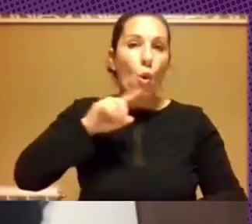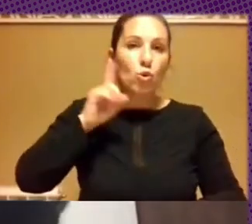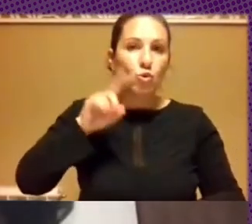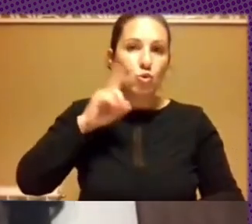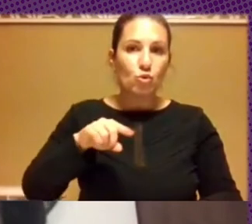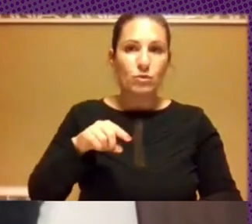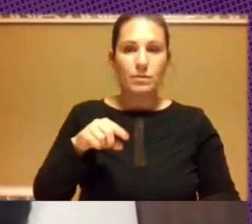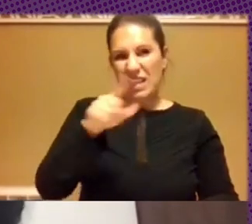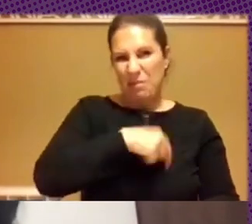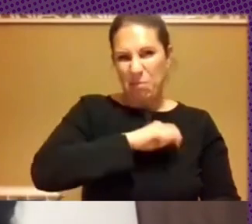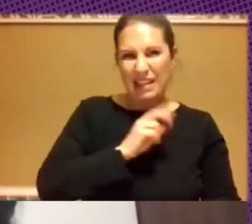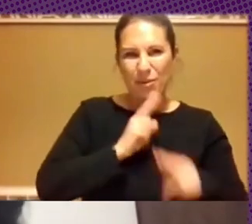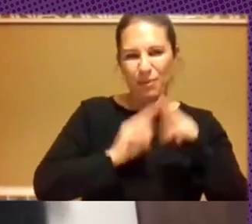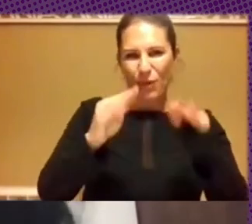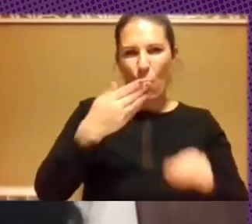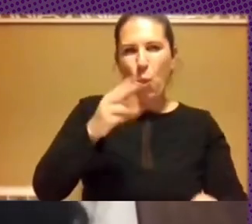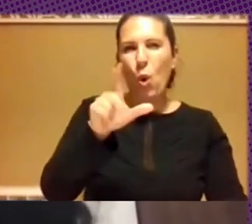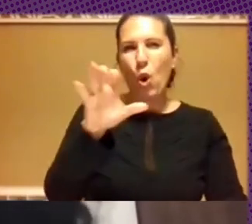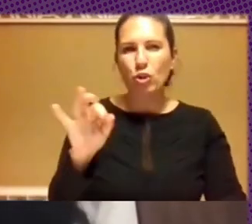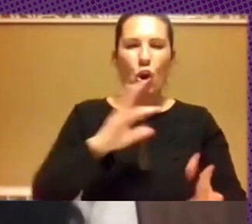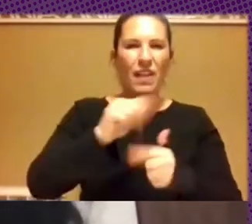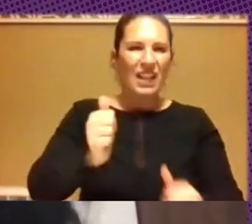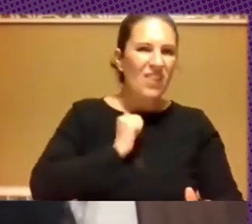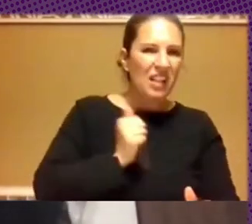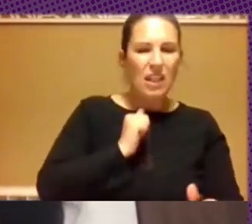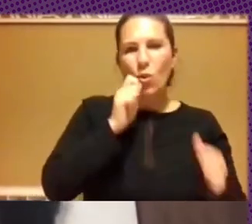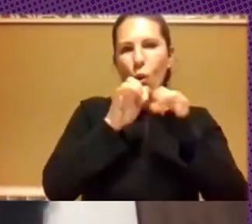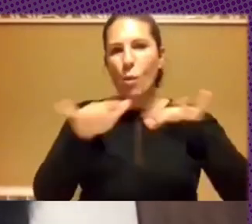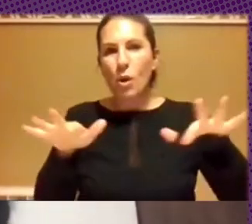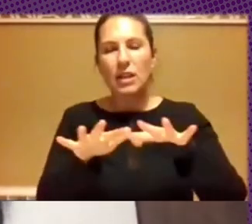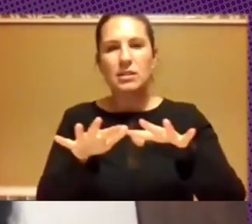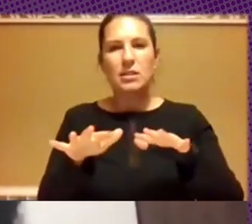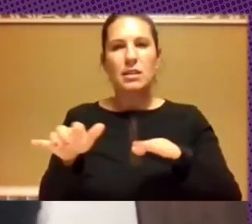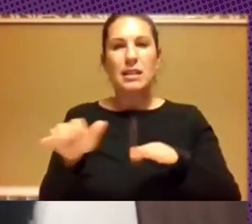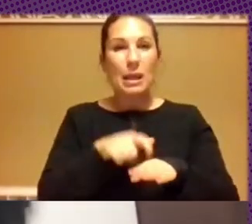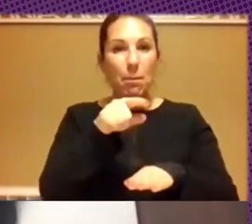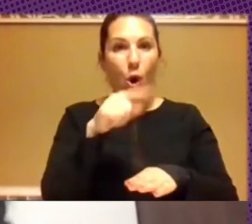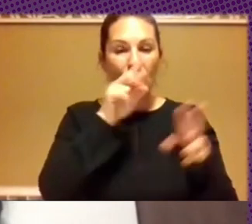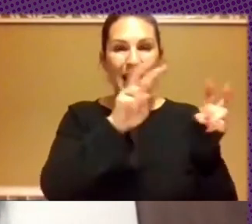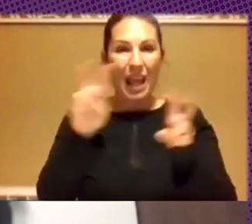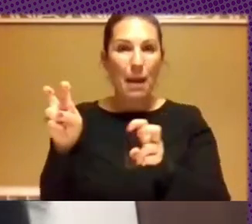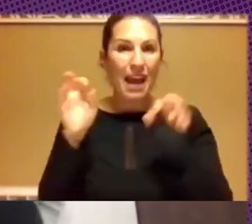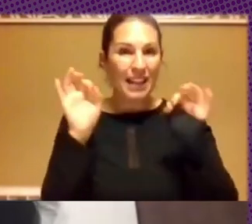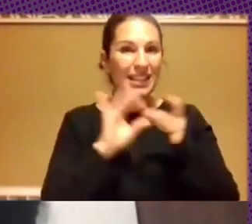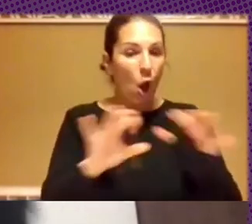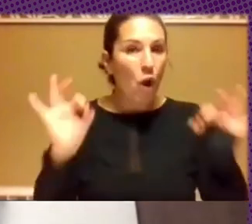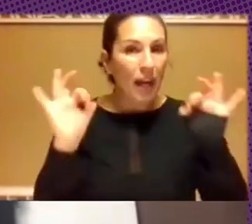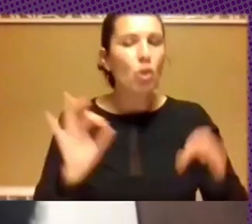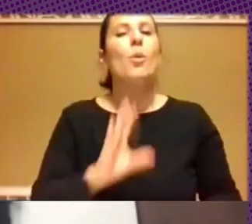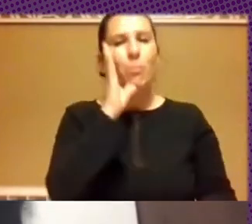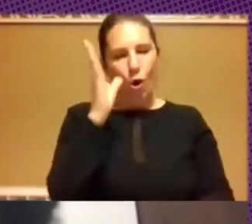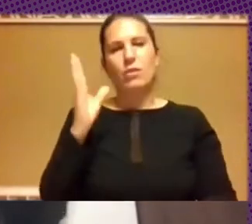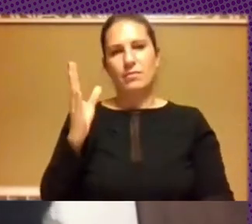España o que las noticias falsas o los rumores sean de la naturaleza que son toquen los temas que tocan es también porque hay un